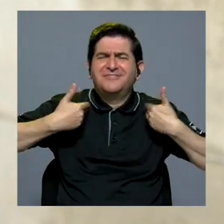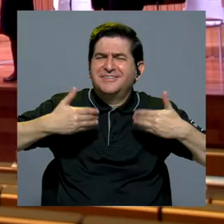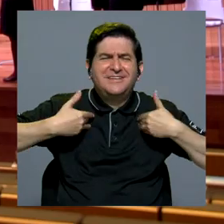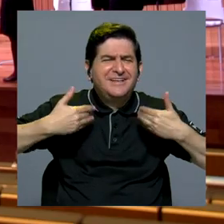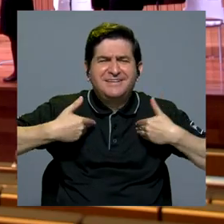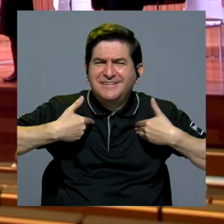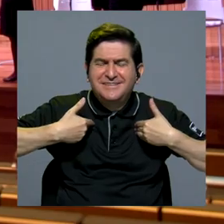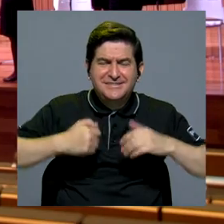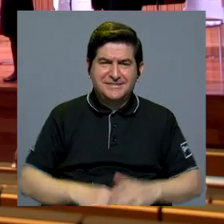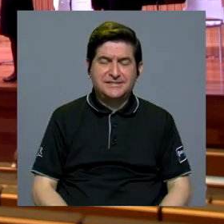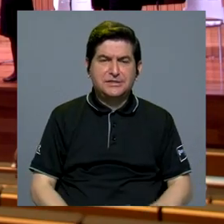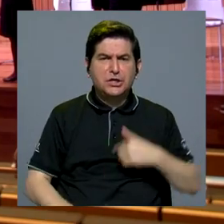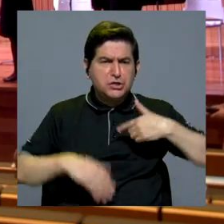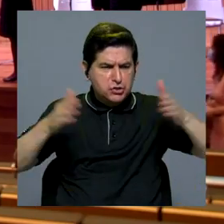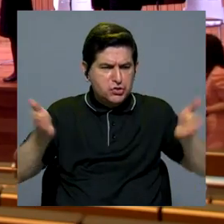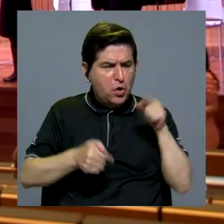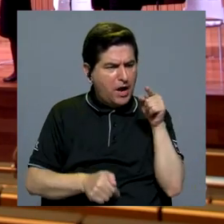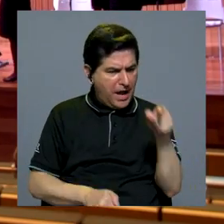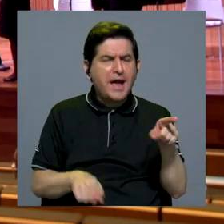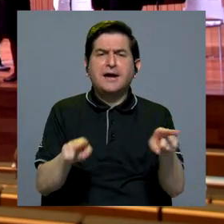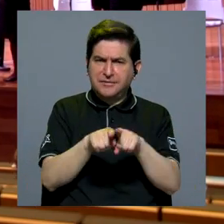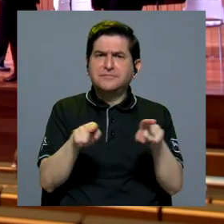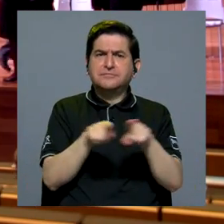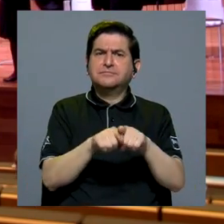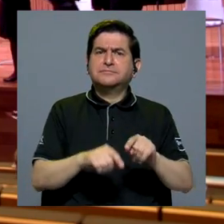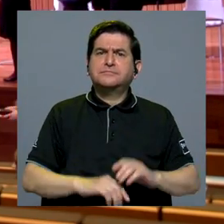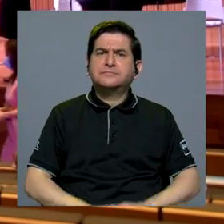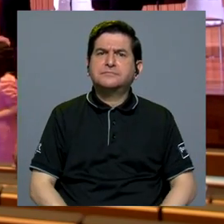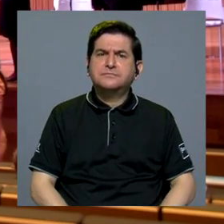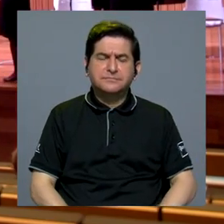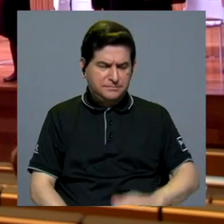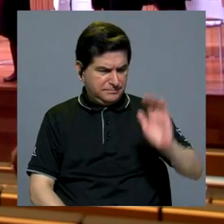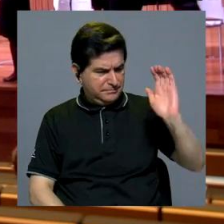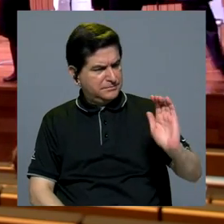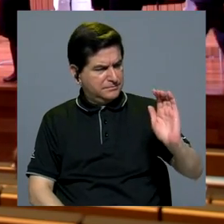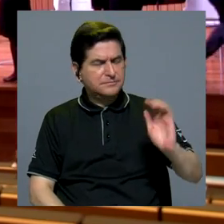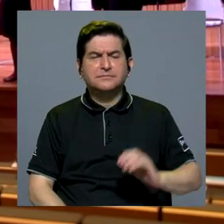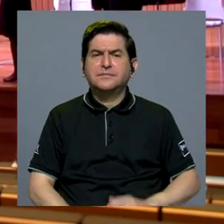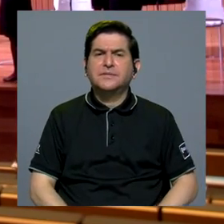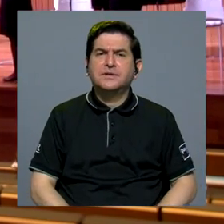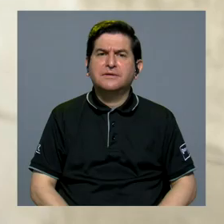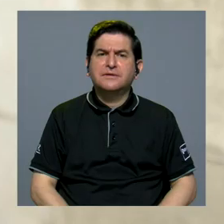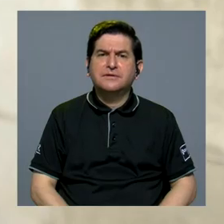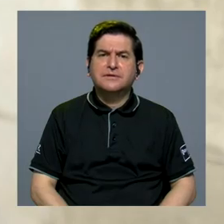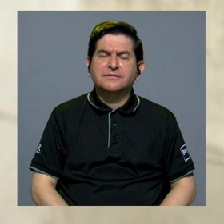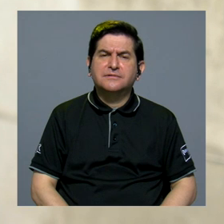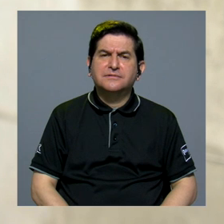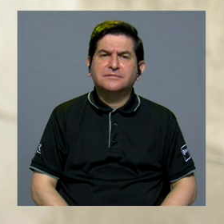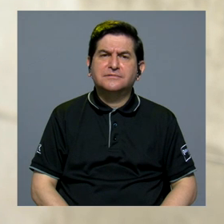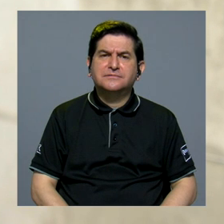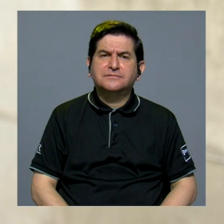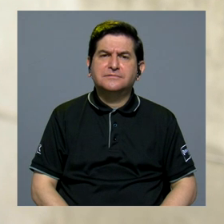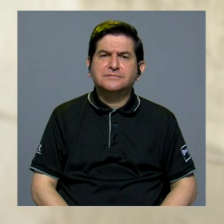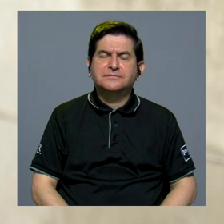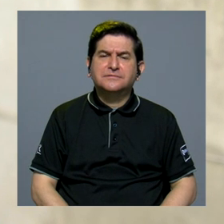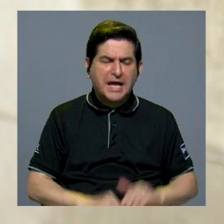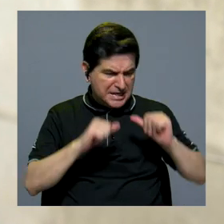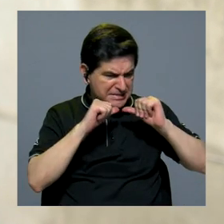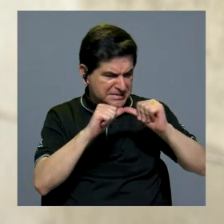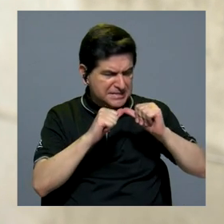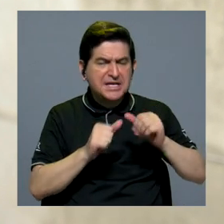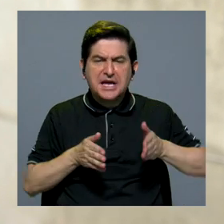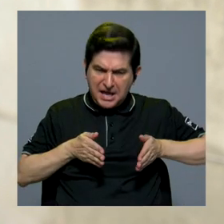y quiero motivarla a ella también para que ella este coja el camino